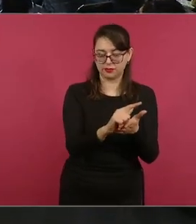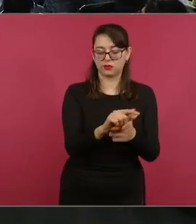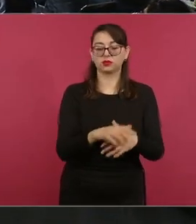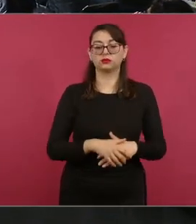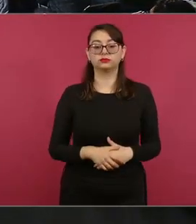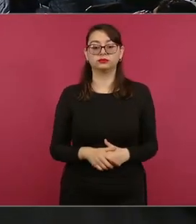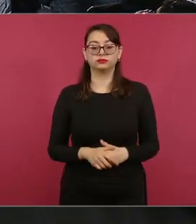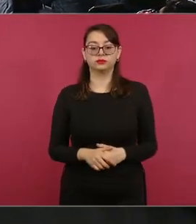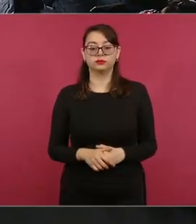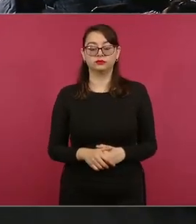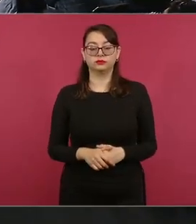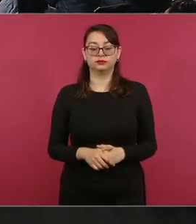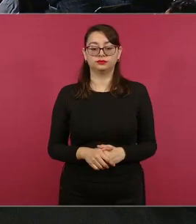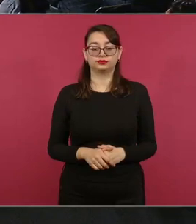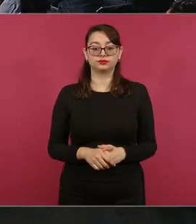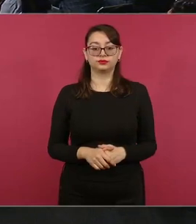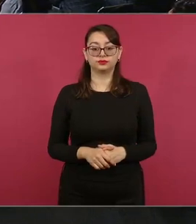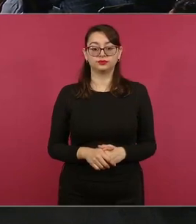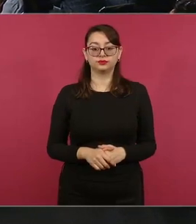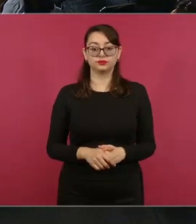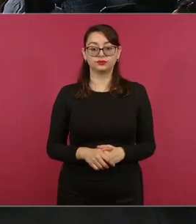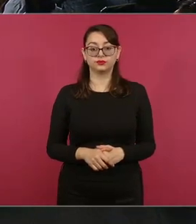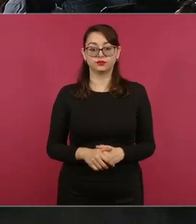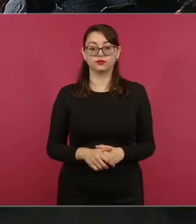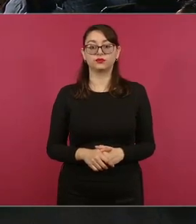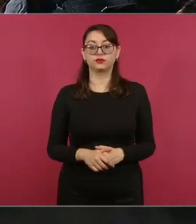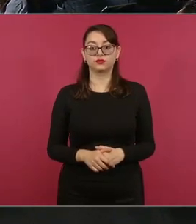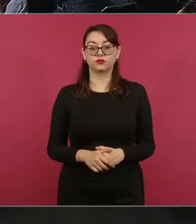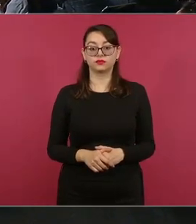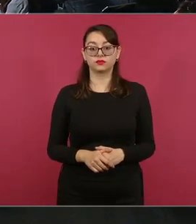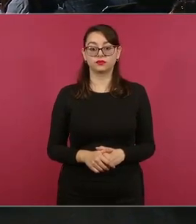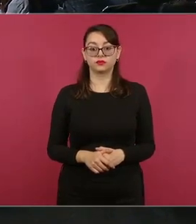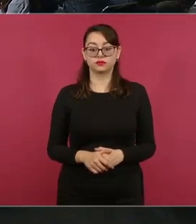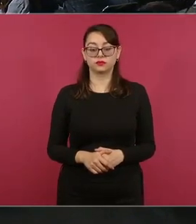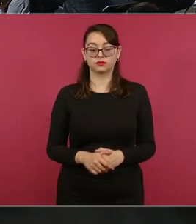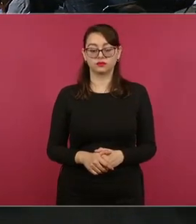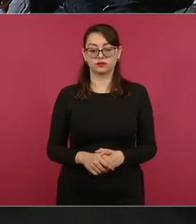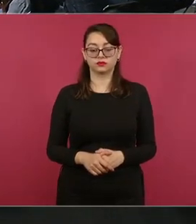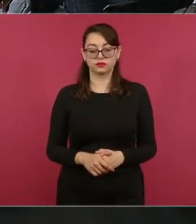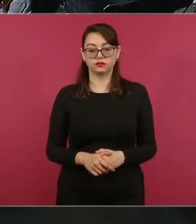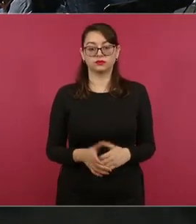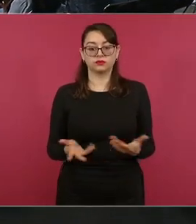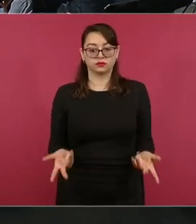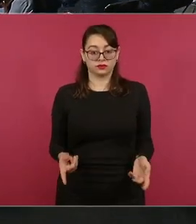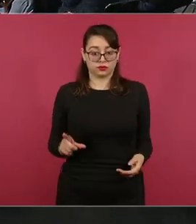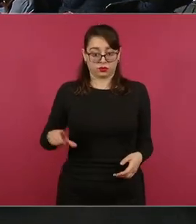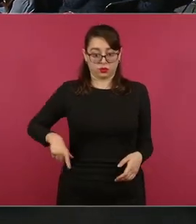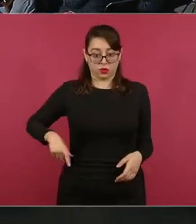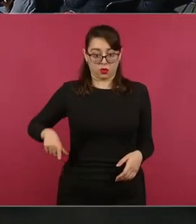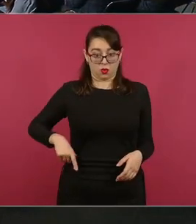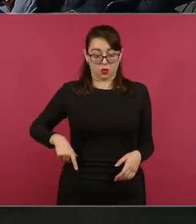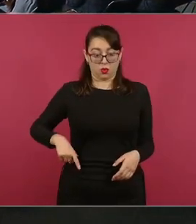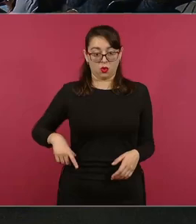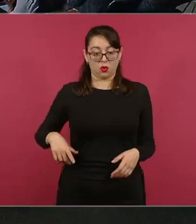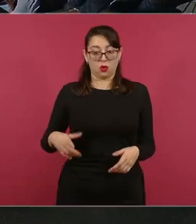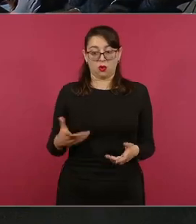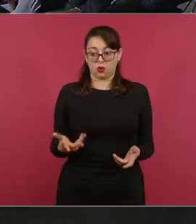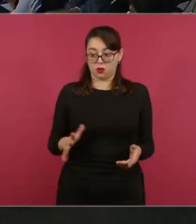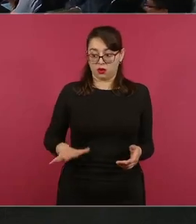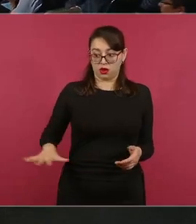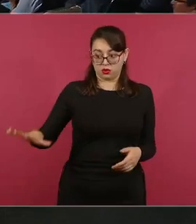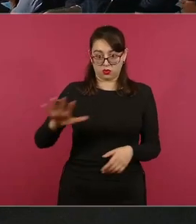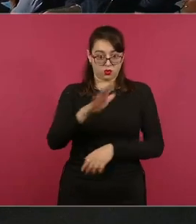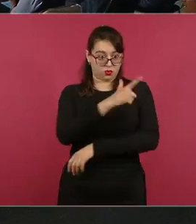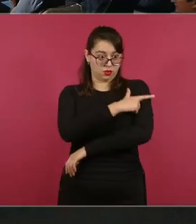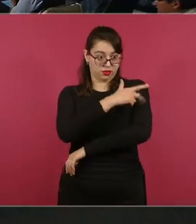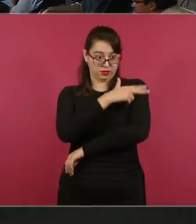Sobre los servicios de seguridad que está estableciendo la Guardia Nacional con esos cinco mil